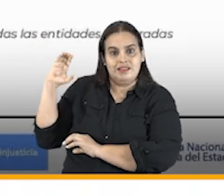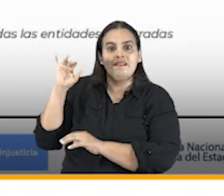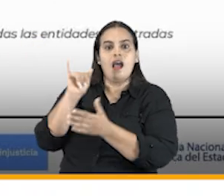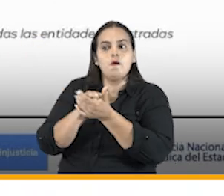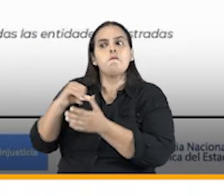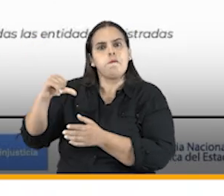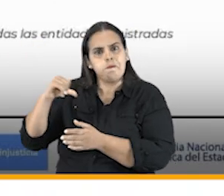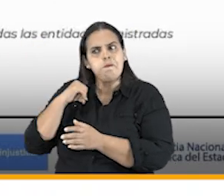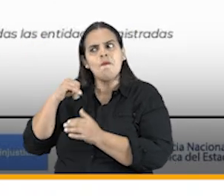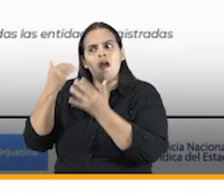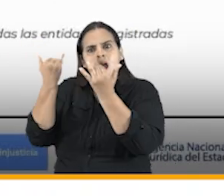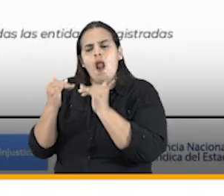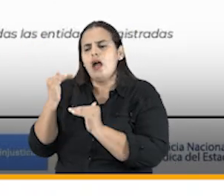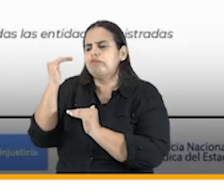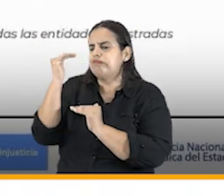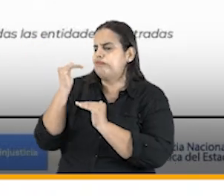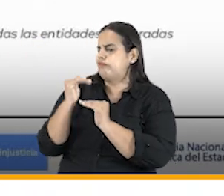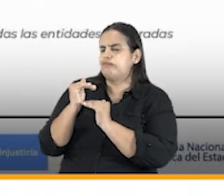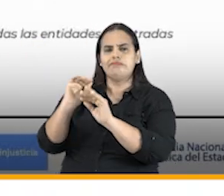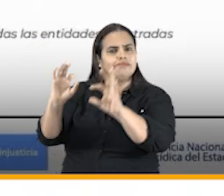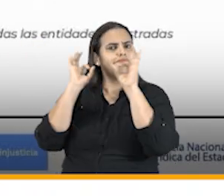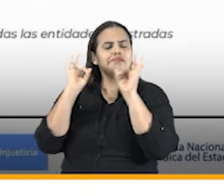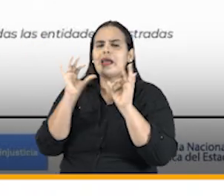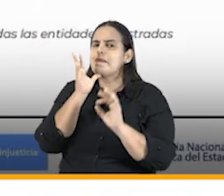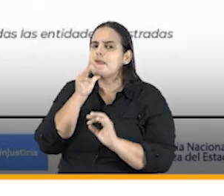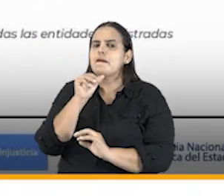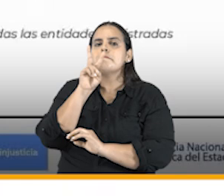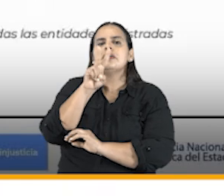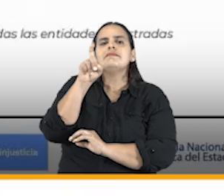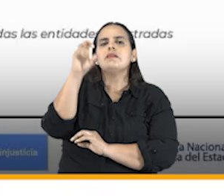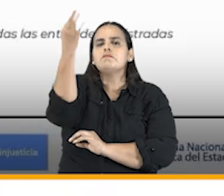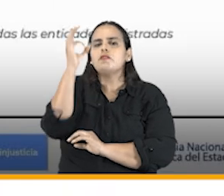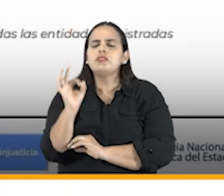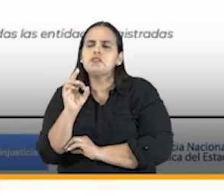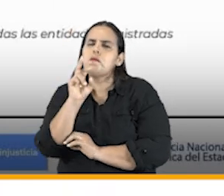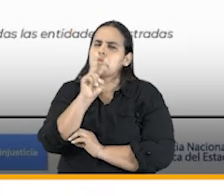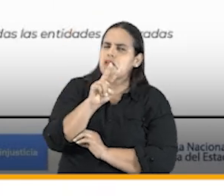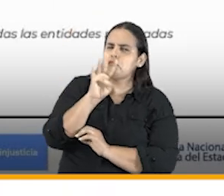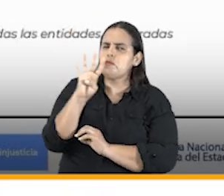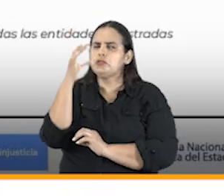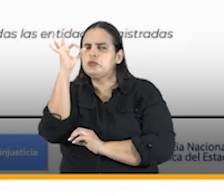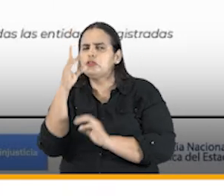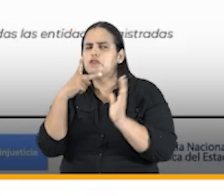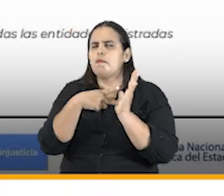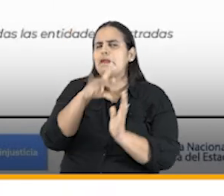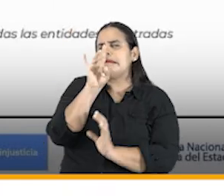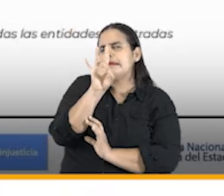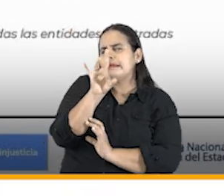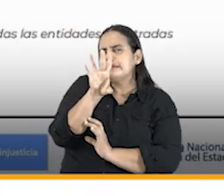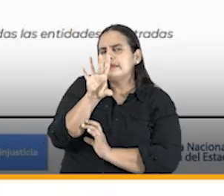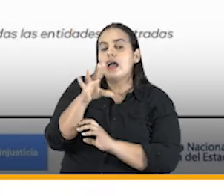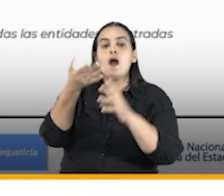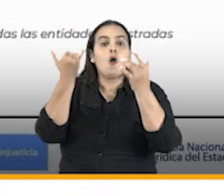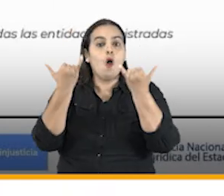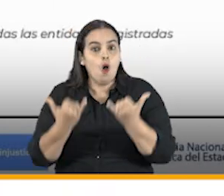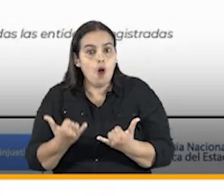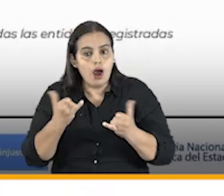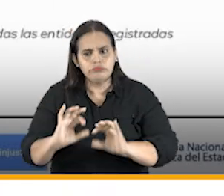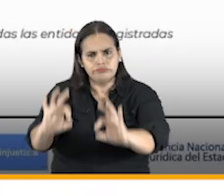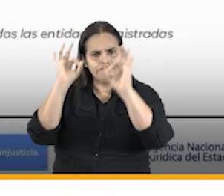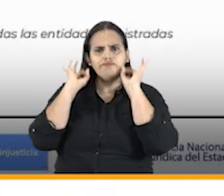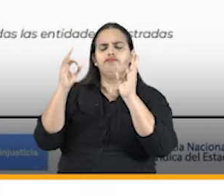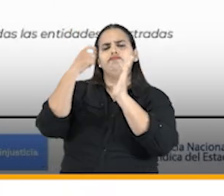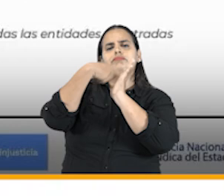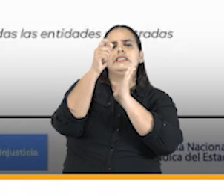muy baja de éxito, 26%, 24% en el 2015, y hoy la tasa de éxito a diciembre